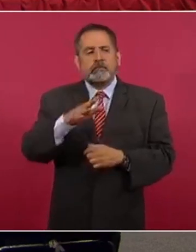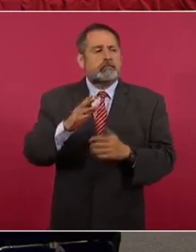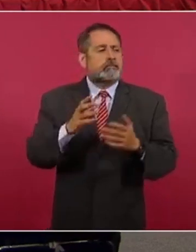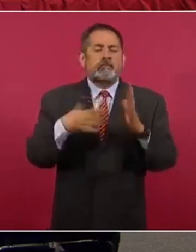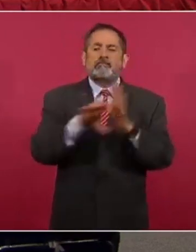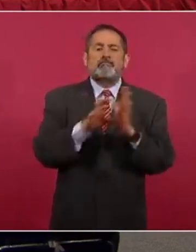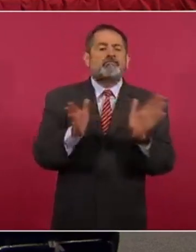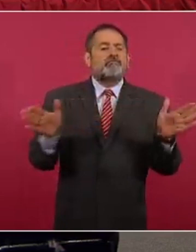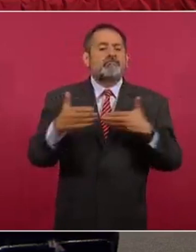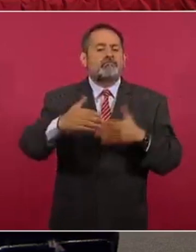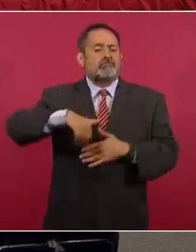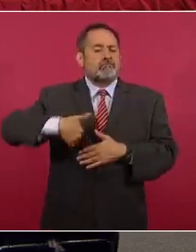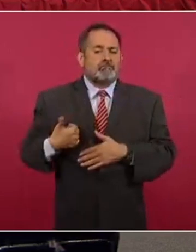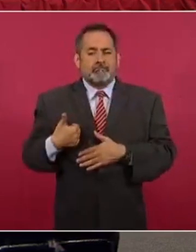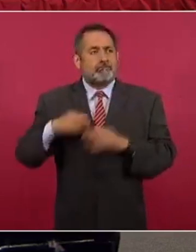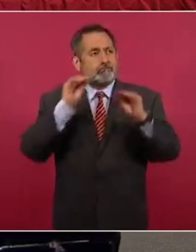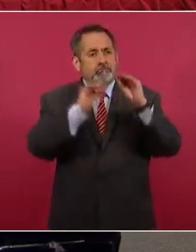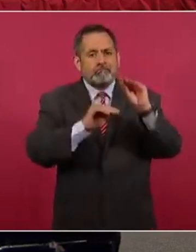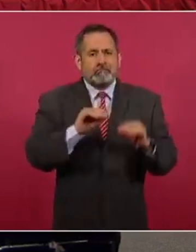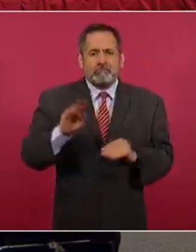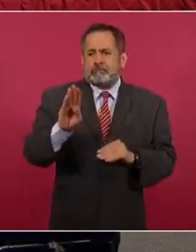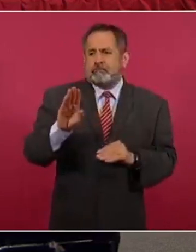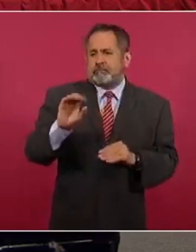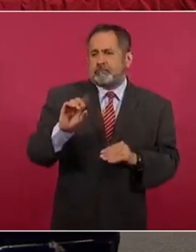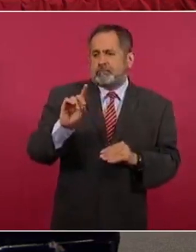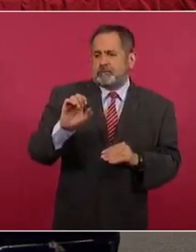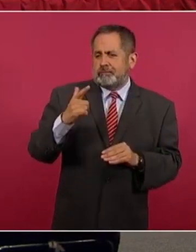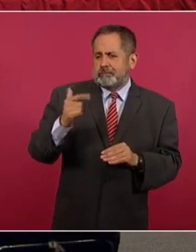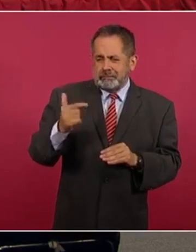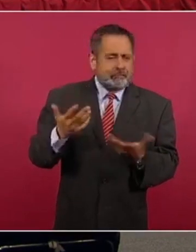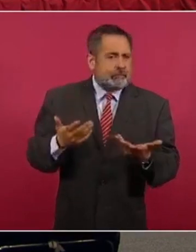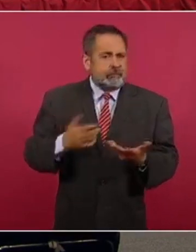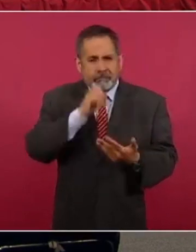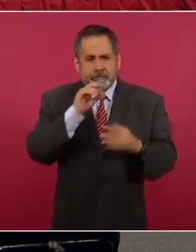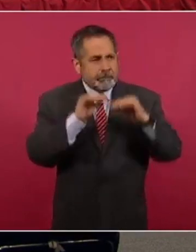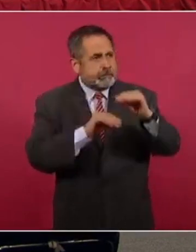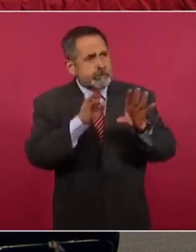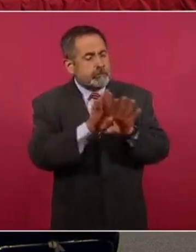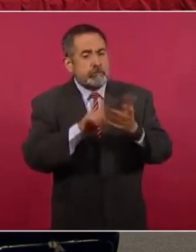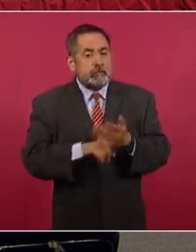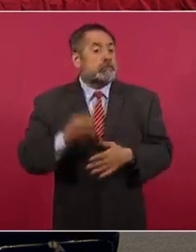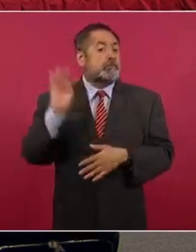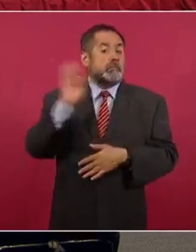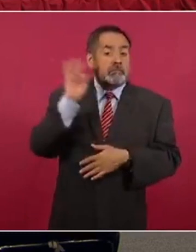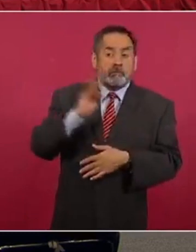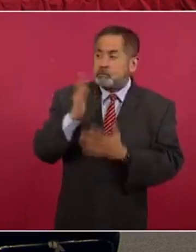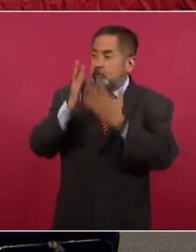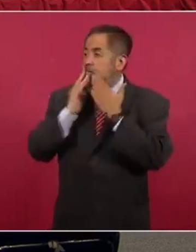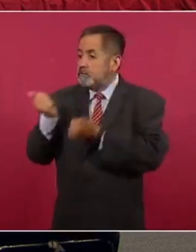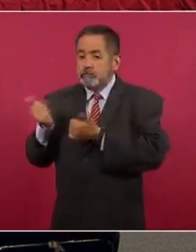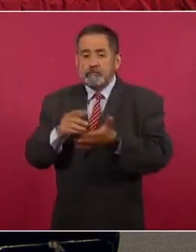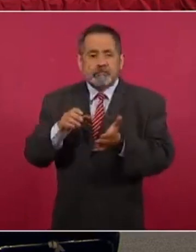casos. La parte de almacenes de un hospital también puede significar la posibilidad de no poder recibir